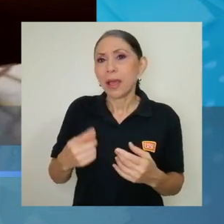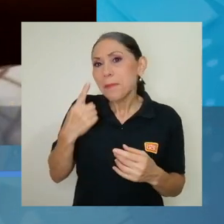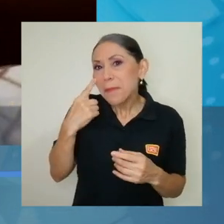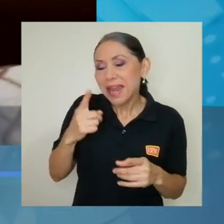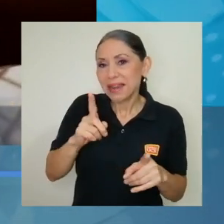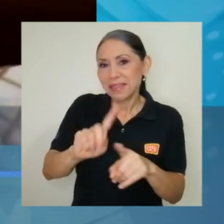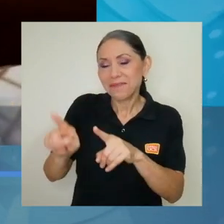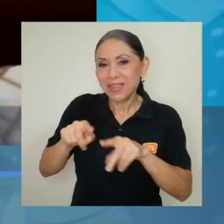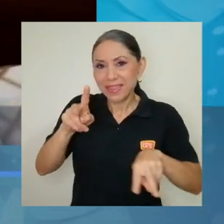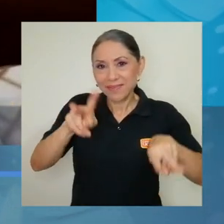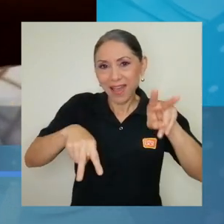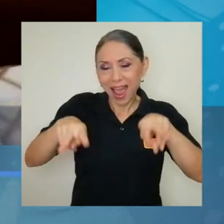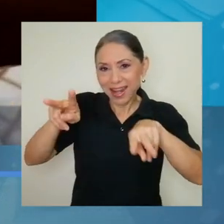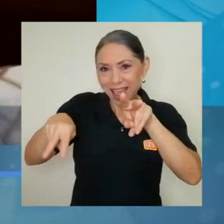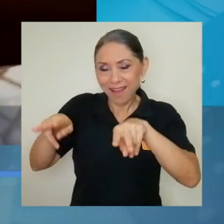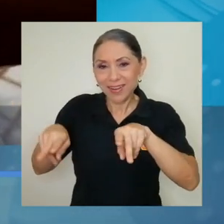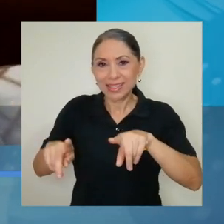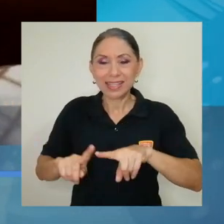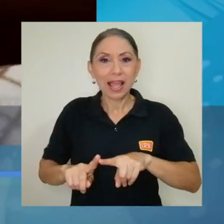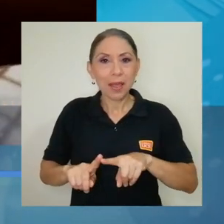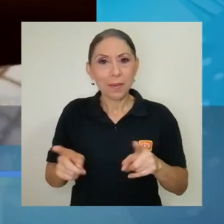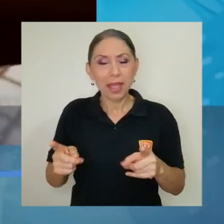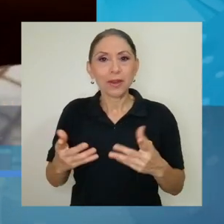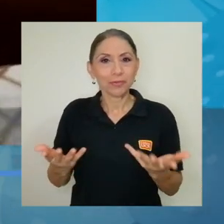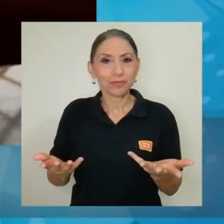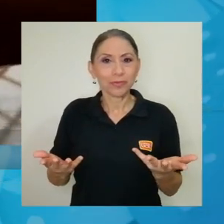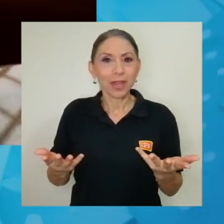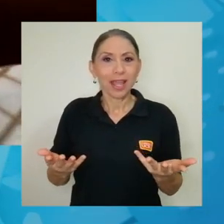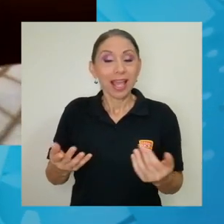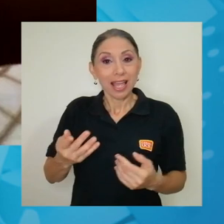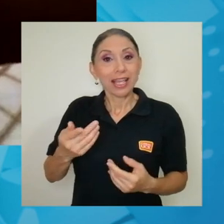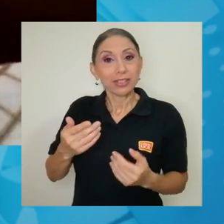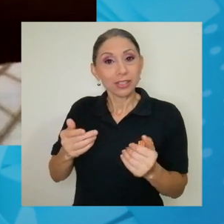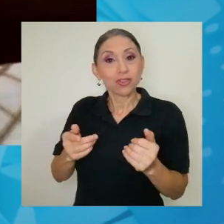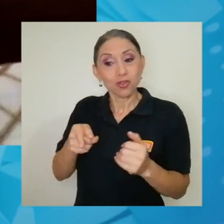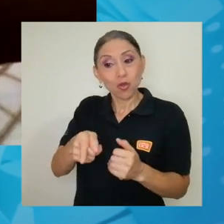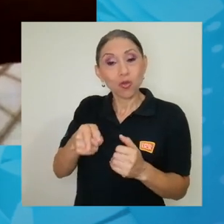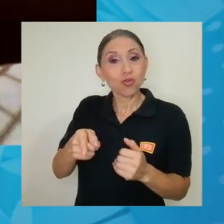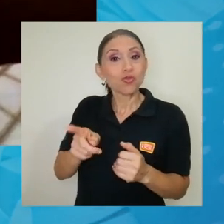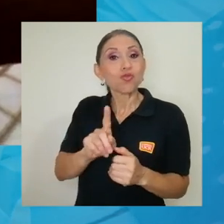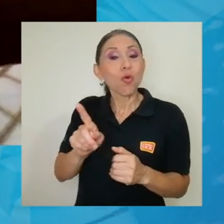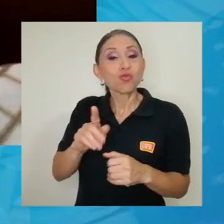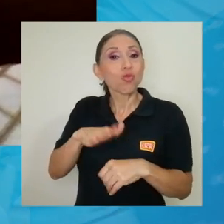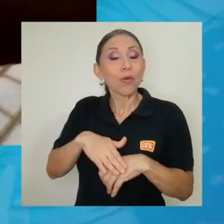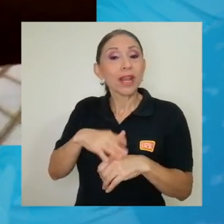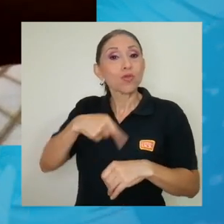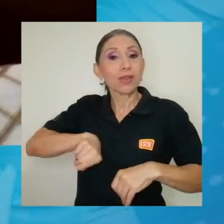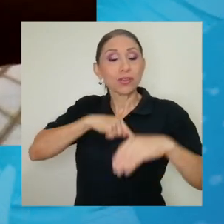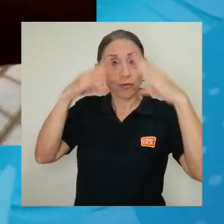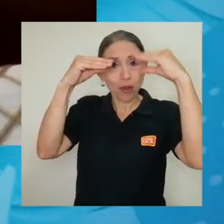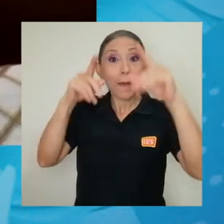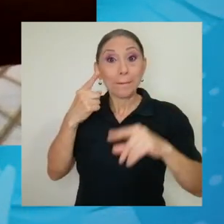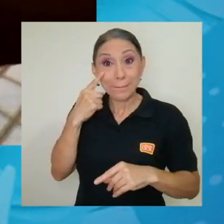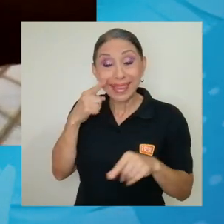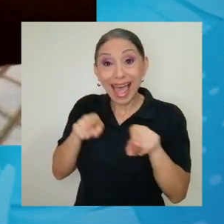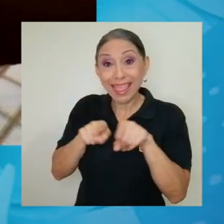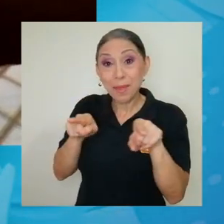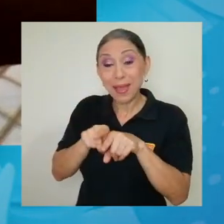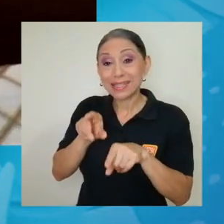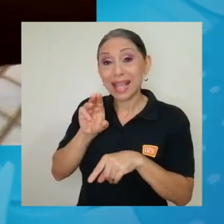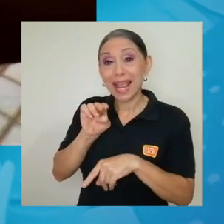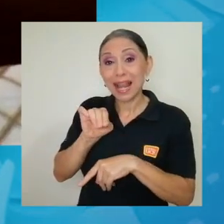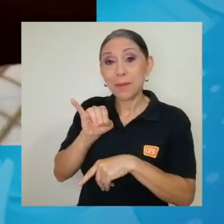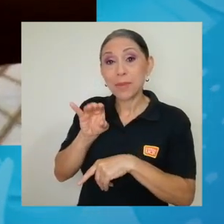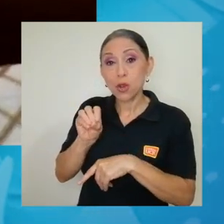una serie de variables, pero no son los pronósticos que nosotros damos, sino porque fíjense que además el mío